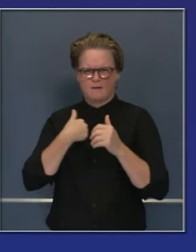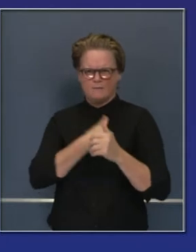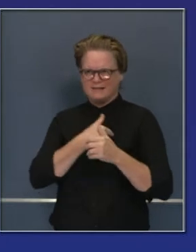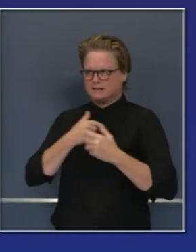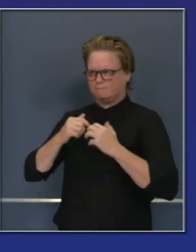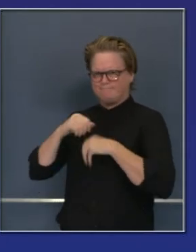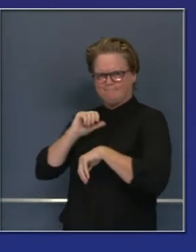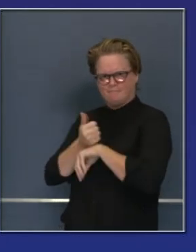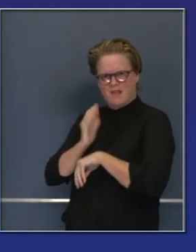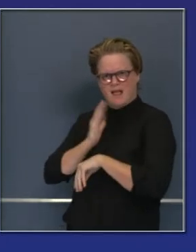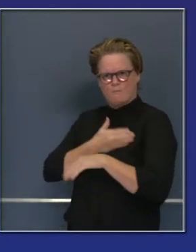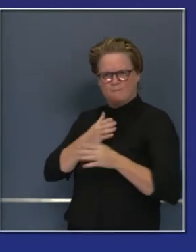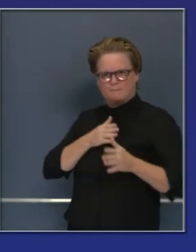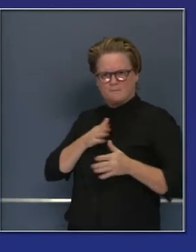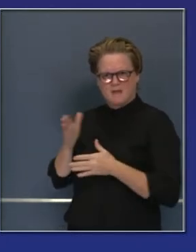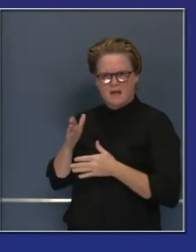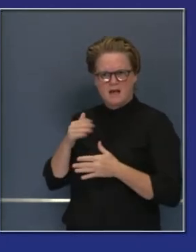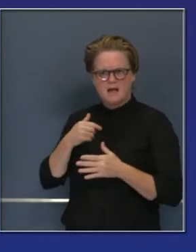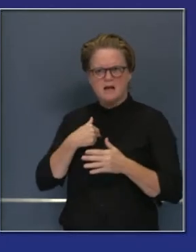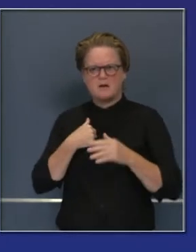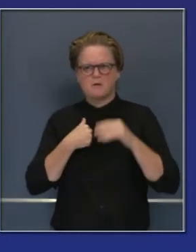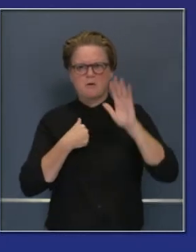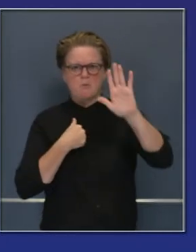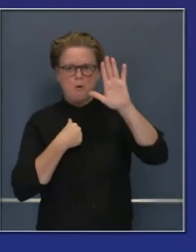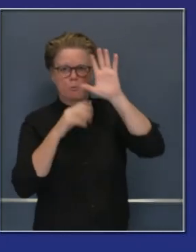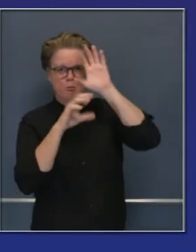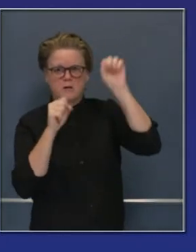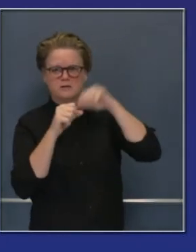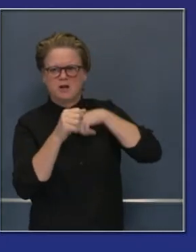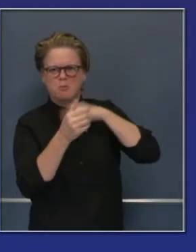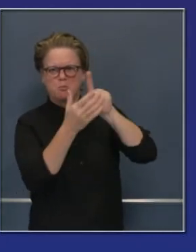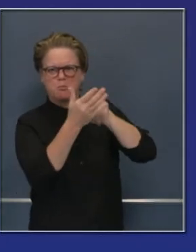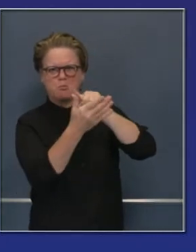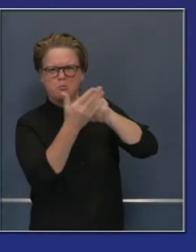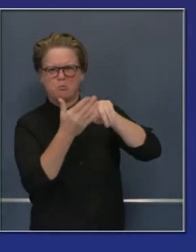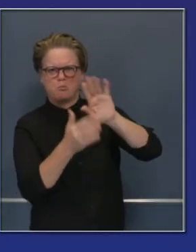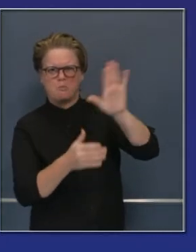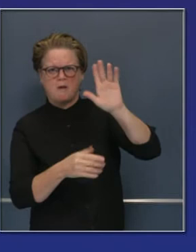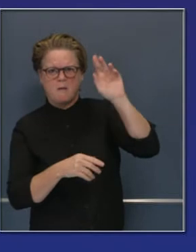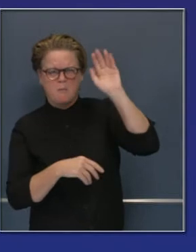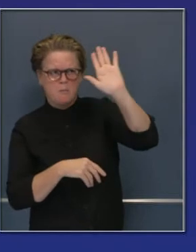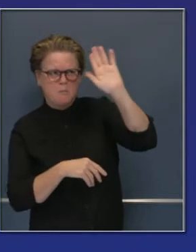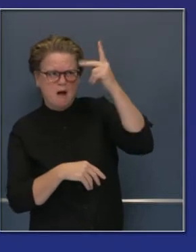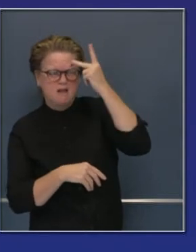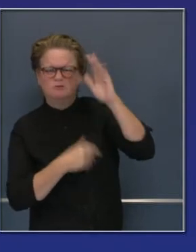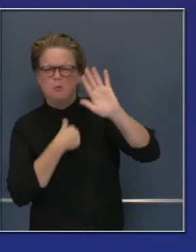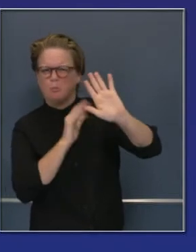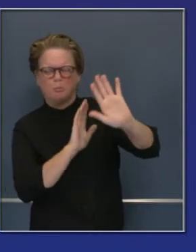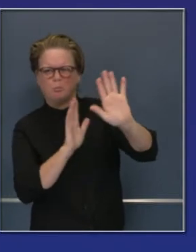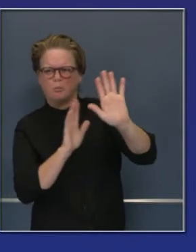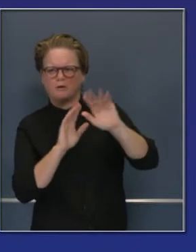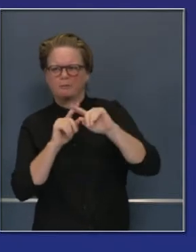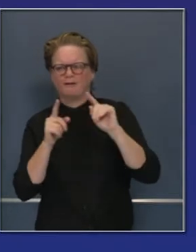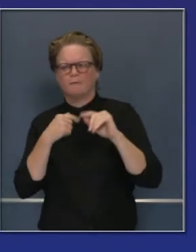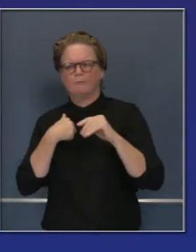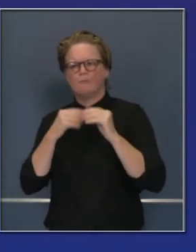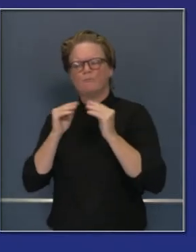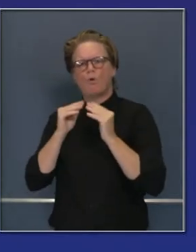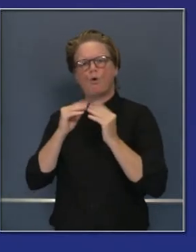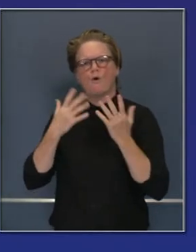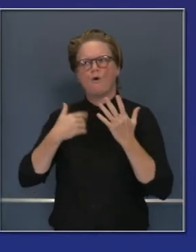vacunas. En lugar de criticar a la administración, en lugar de lamentar lo que podría haberse hecho,